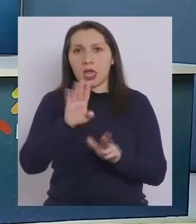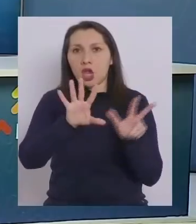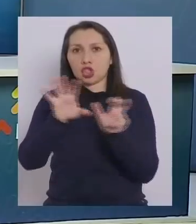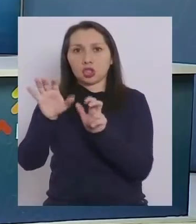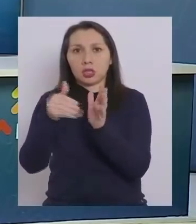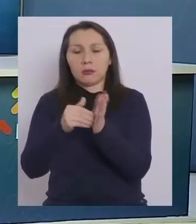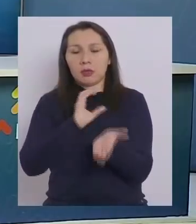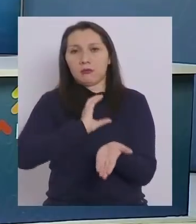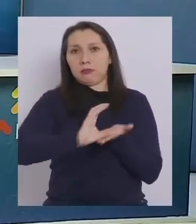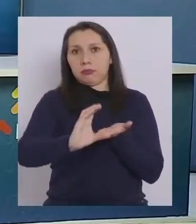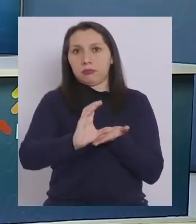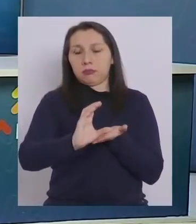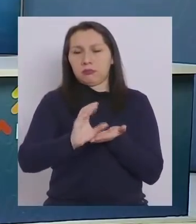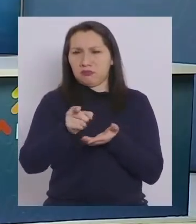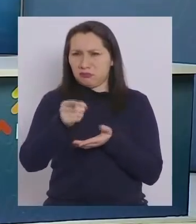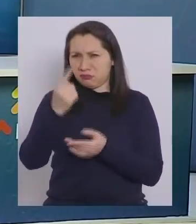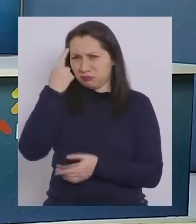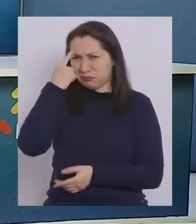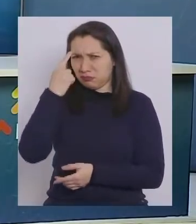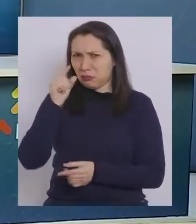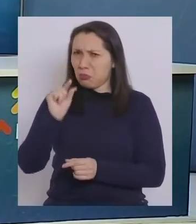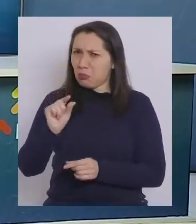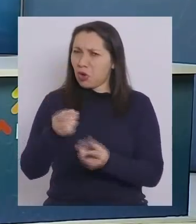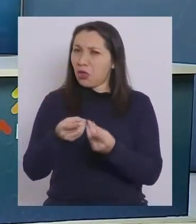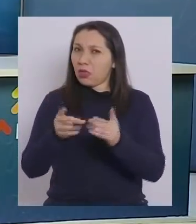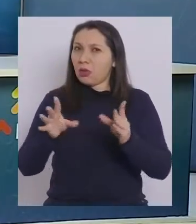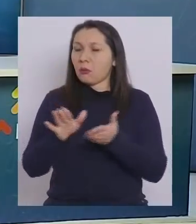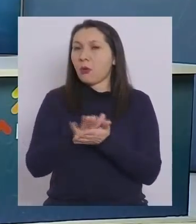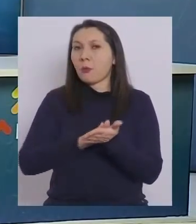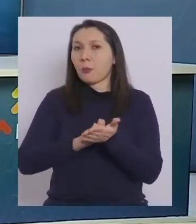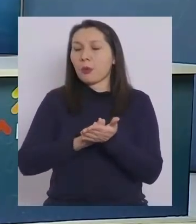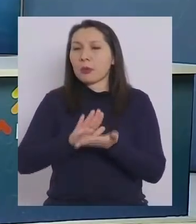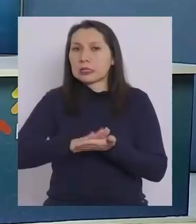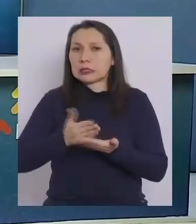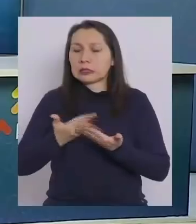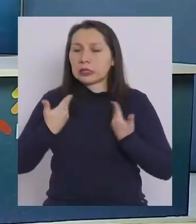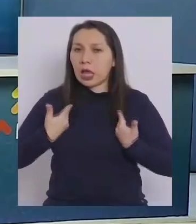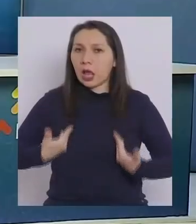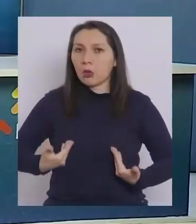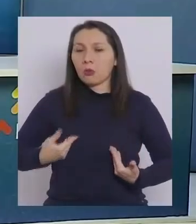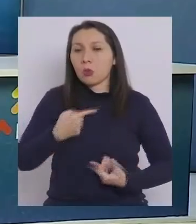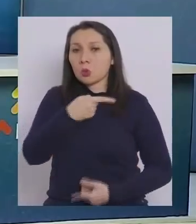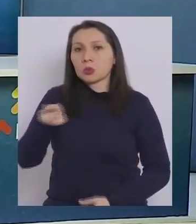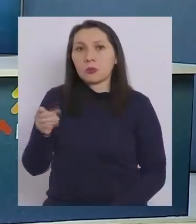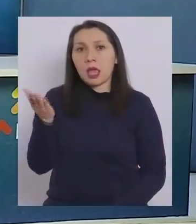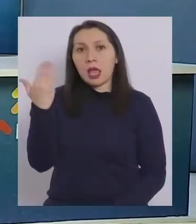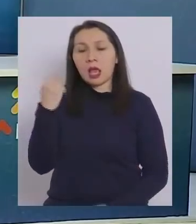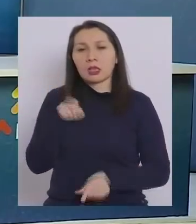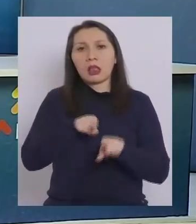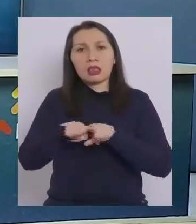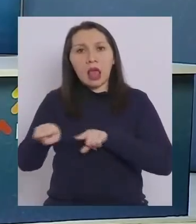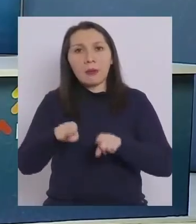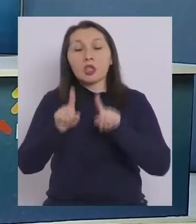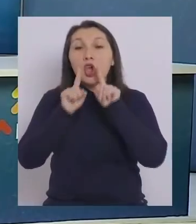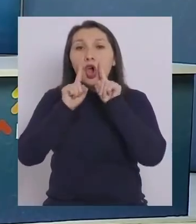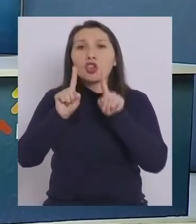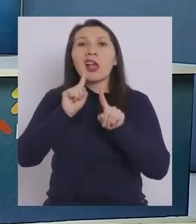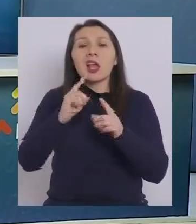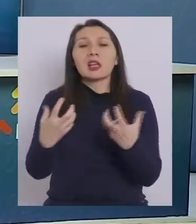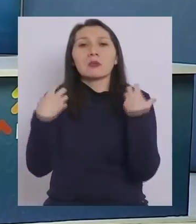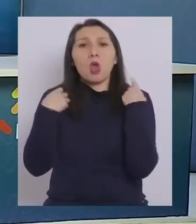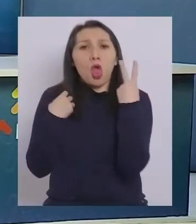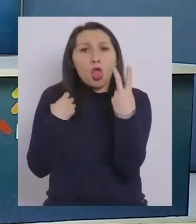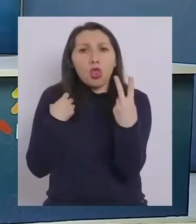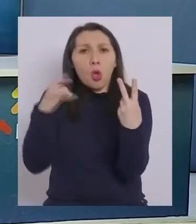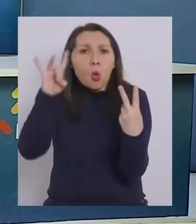800.000 pesos. ¿Le parece a usted poco democrático, por ejemplo, para la salud? Hasta hace una semana la gestión de los hoteles se ha hecho a través de dos